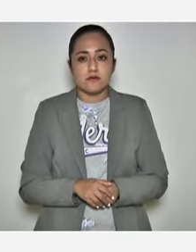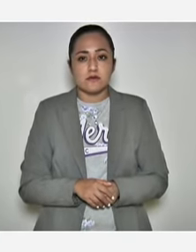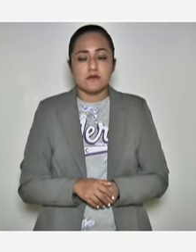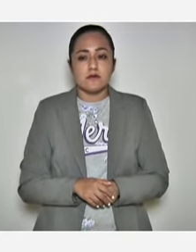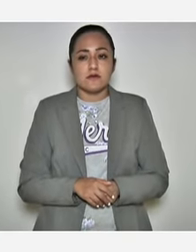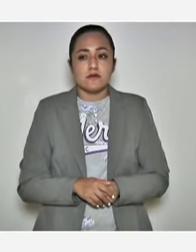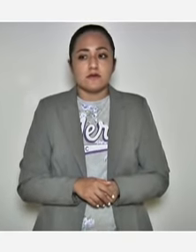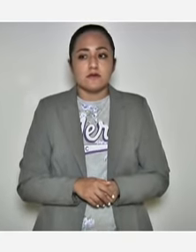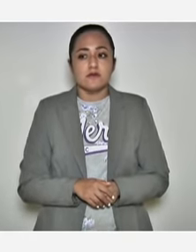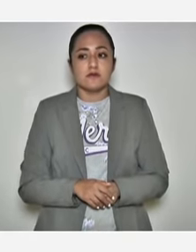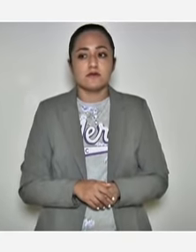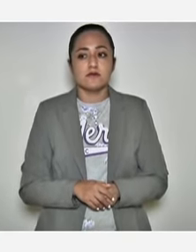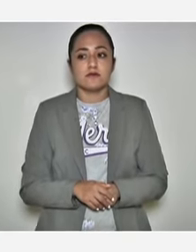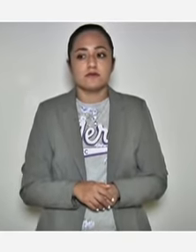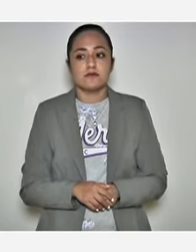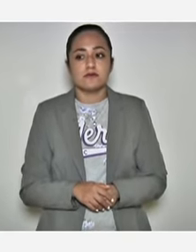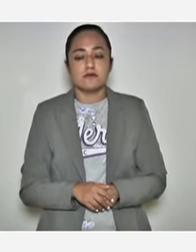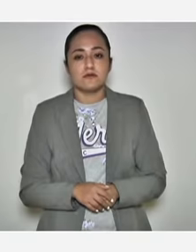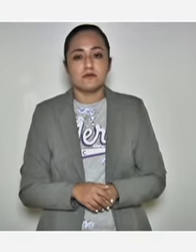¿Ya ves?